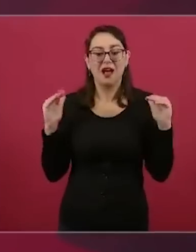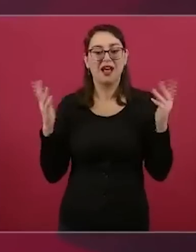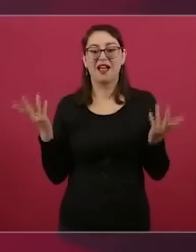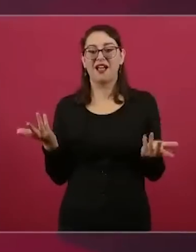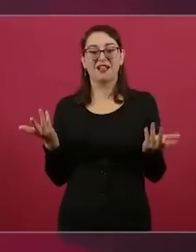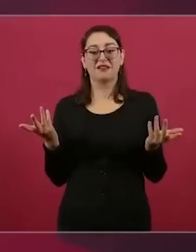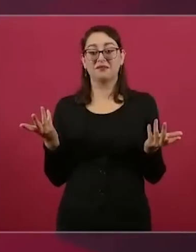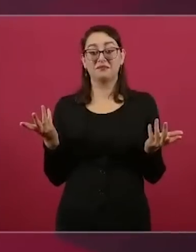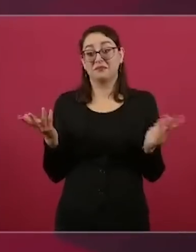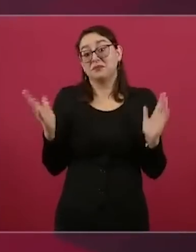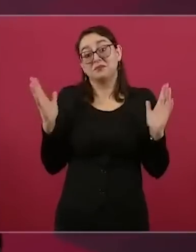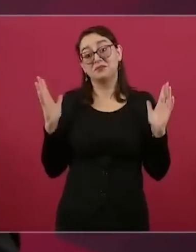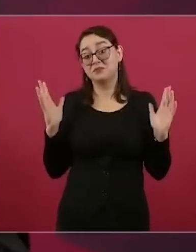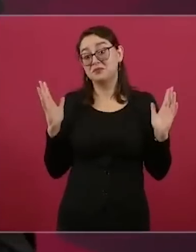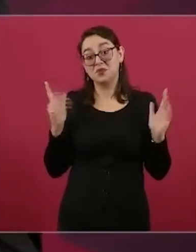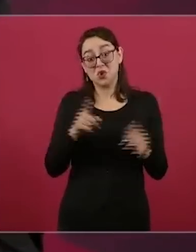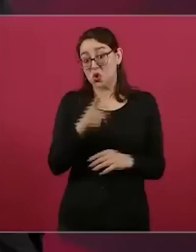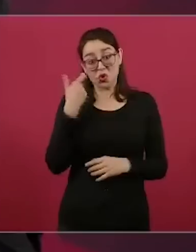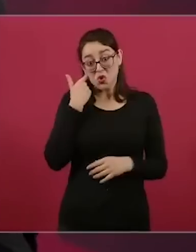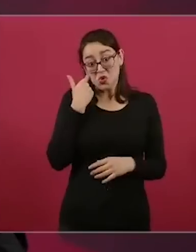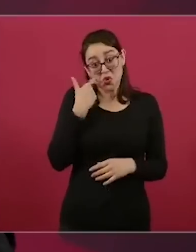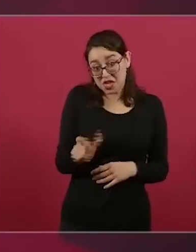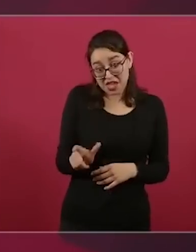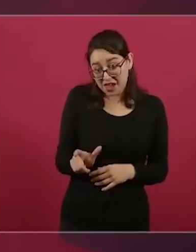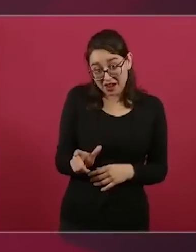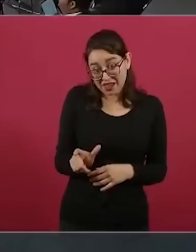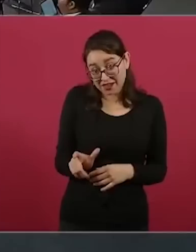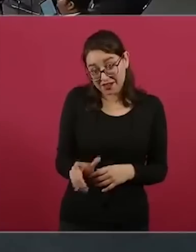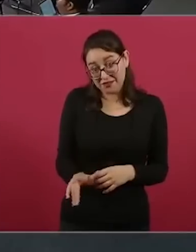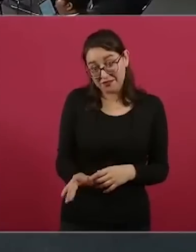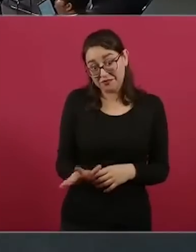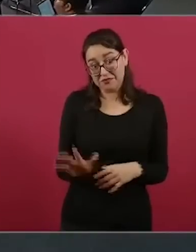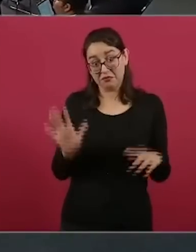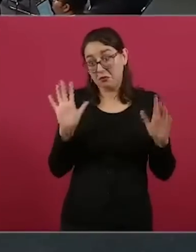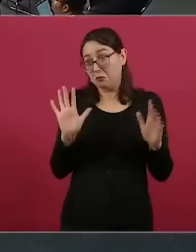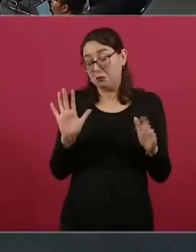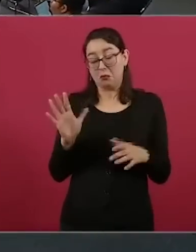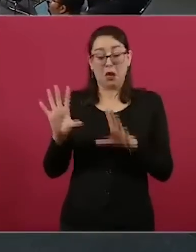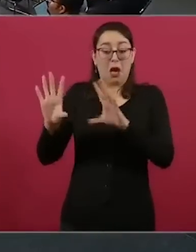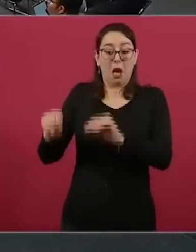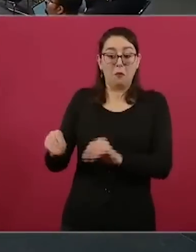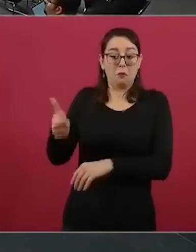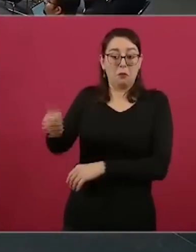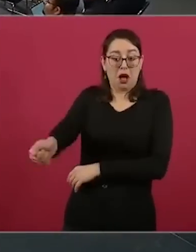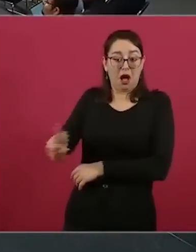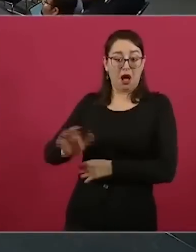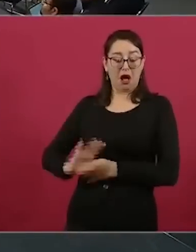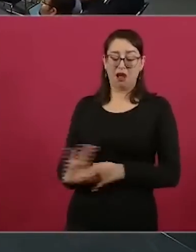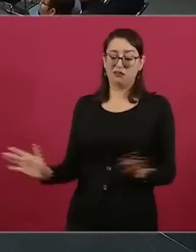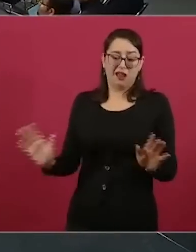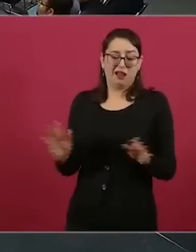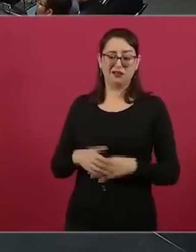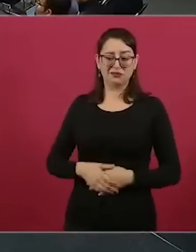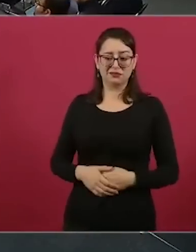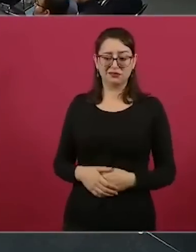aunque no quiera escuchar la mañanera, porque no la escuche.